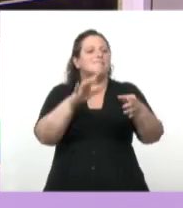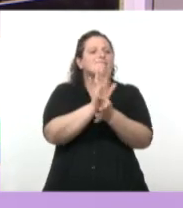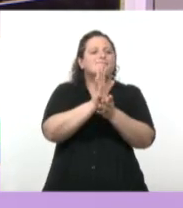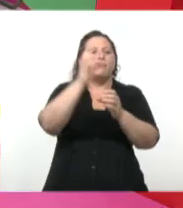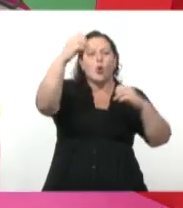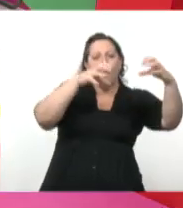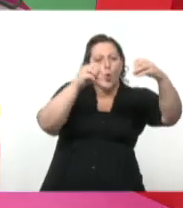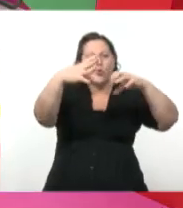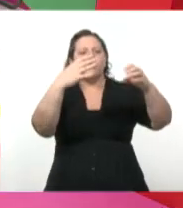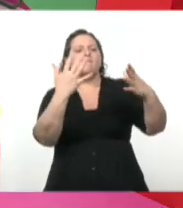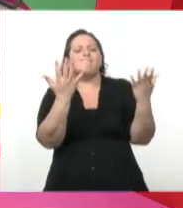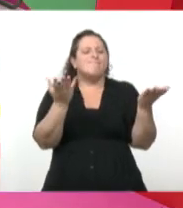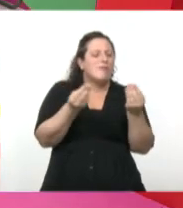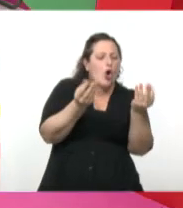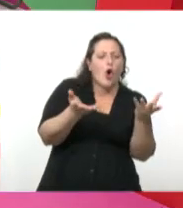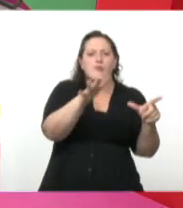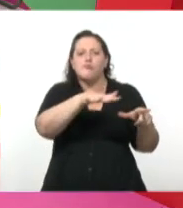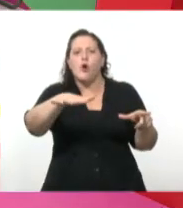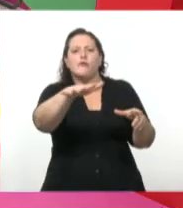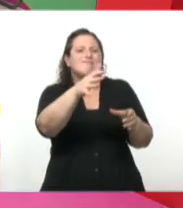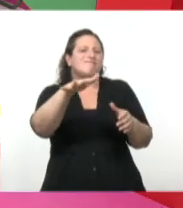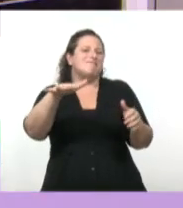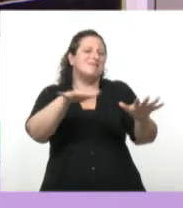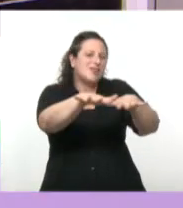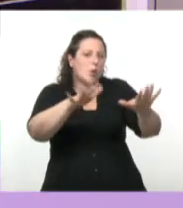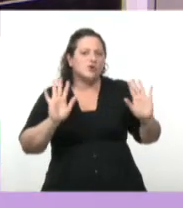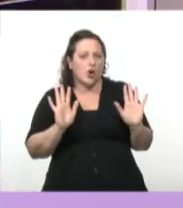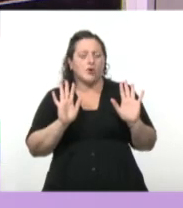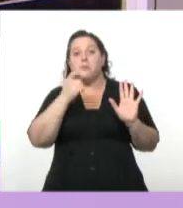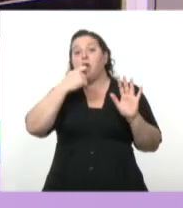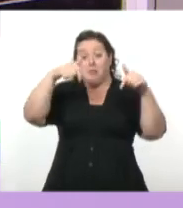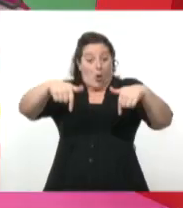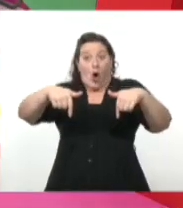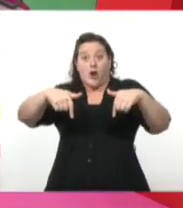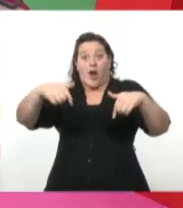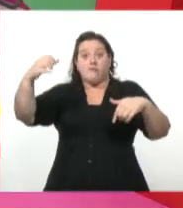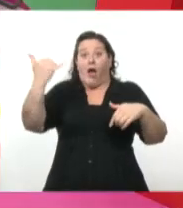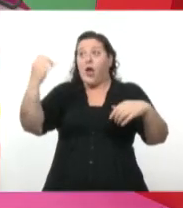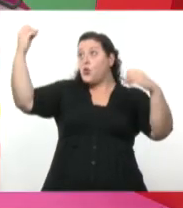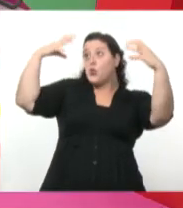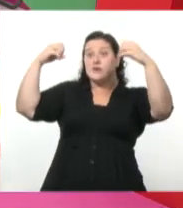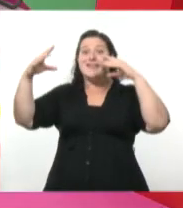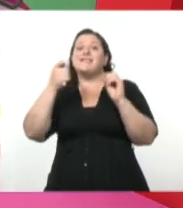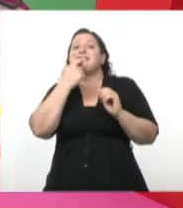Nosotros acá tenemos un montón de luces en este momento. Claro. Si nosotros bajamos esas luces ahora...